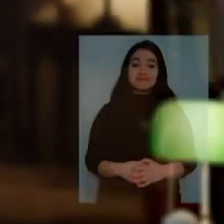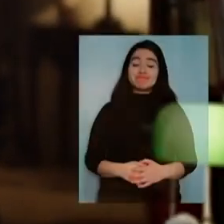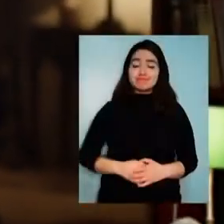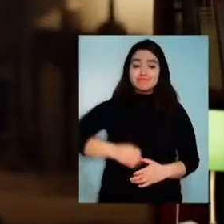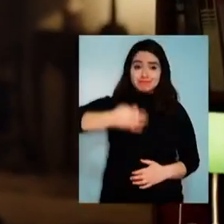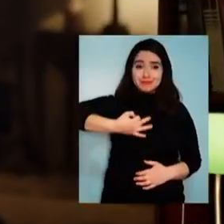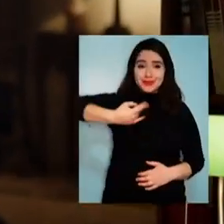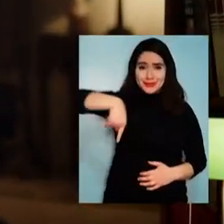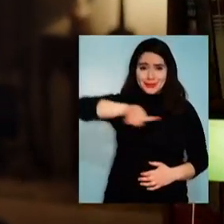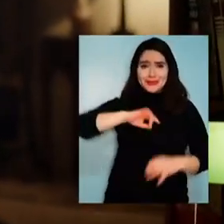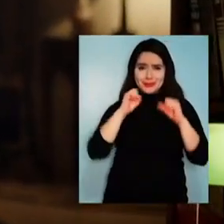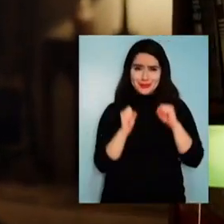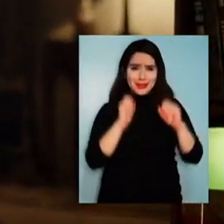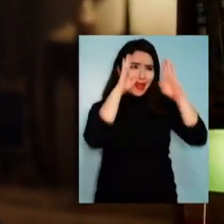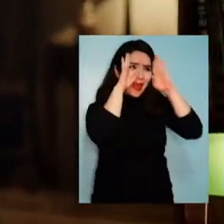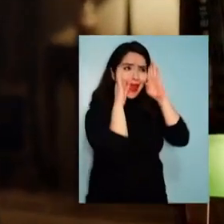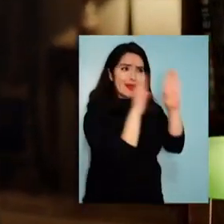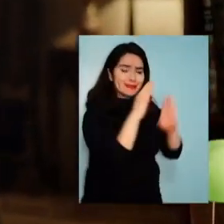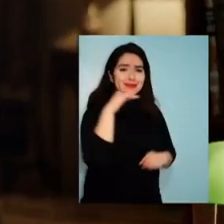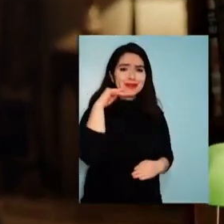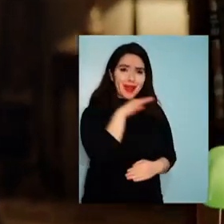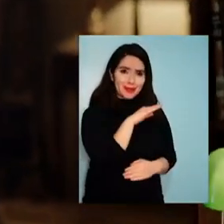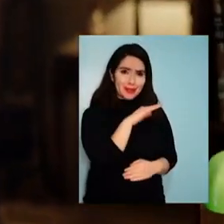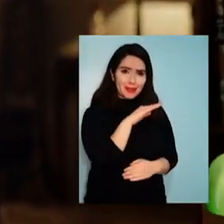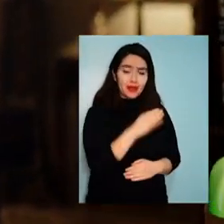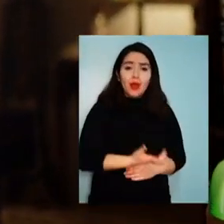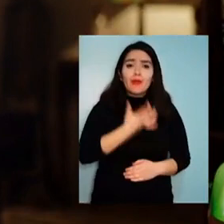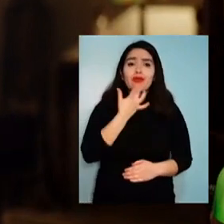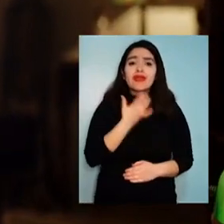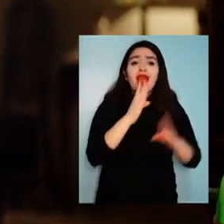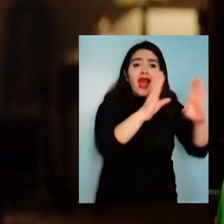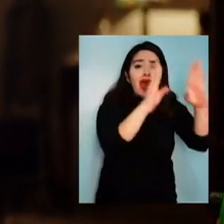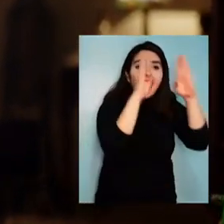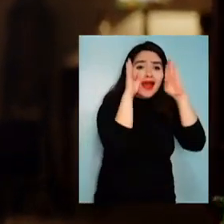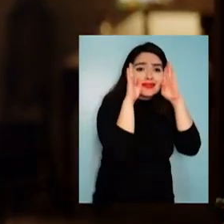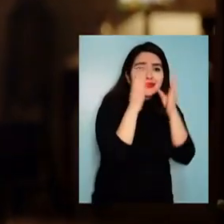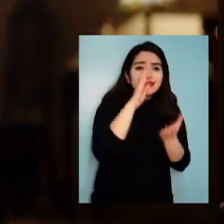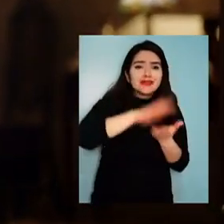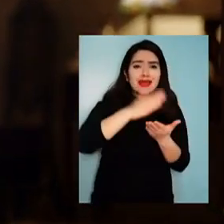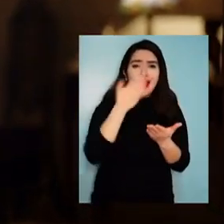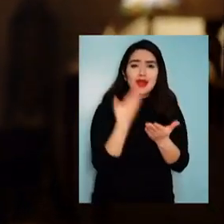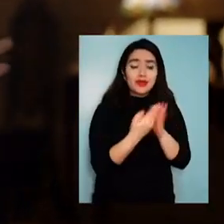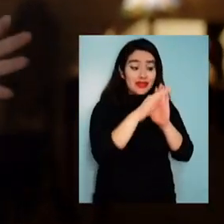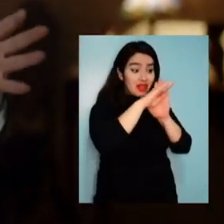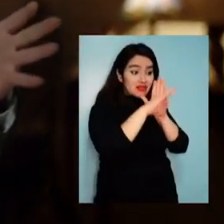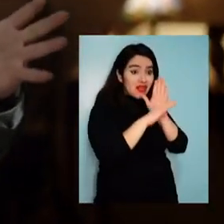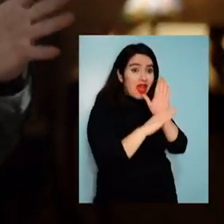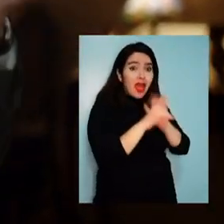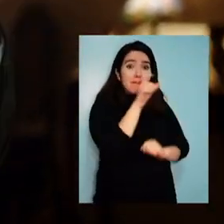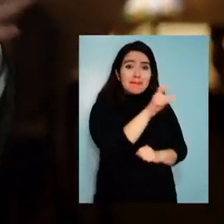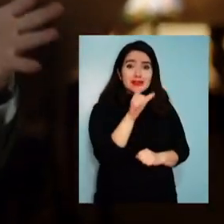Si efectivamente podemos hacerla corta, ¿por qué la salud tiene listas de espera tan